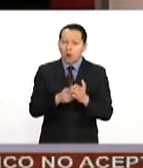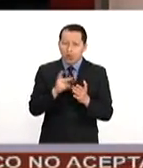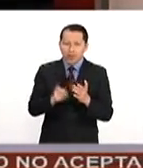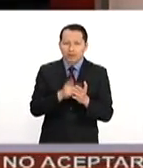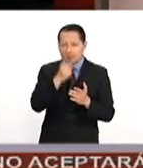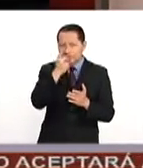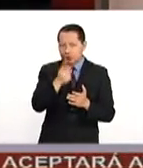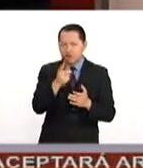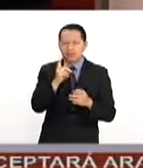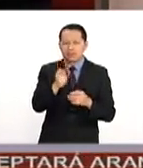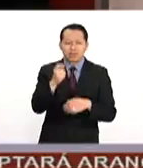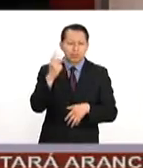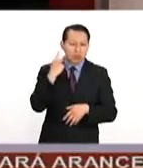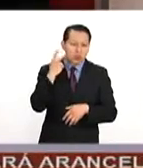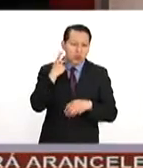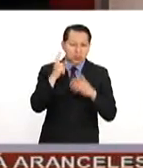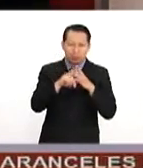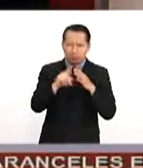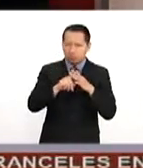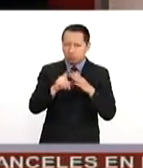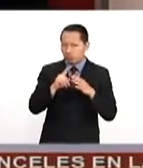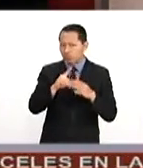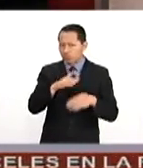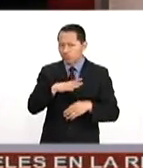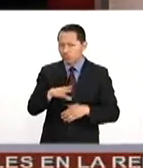su política anti-inmigración.